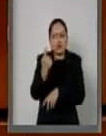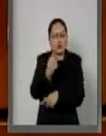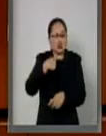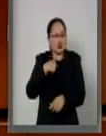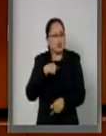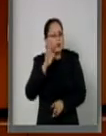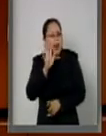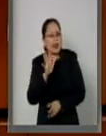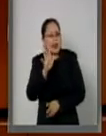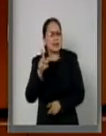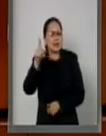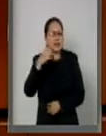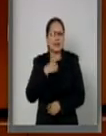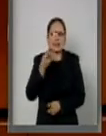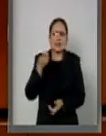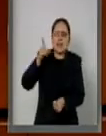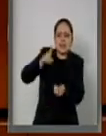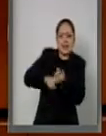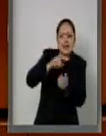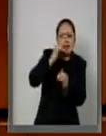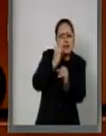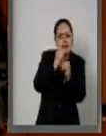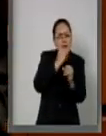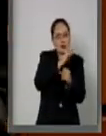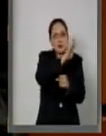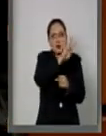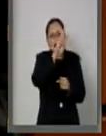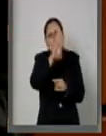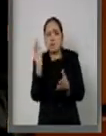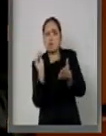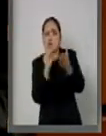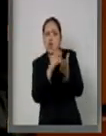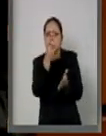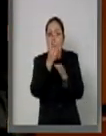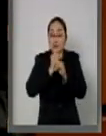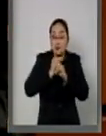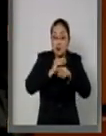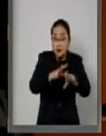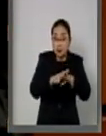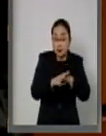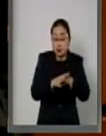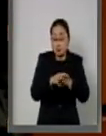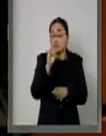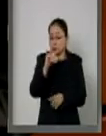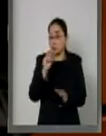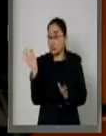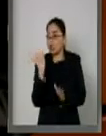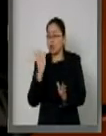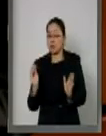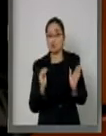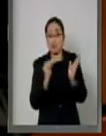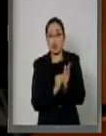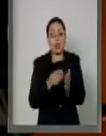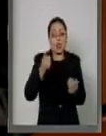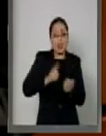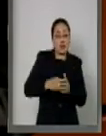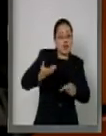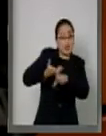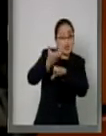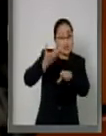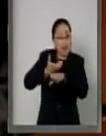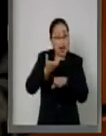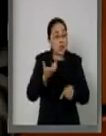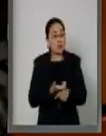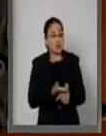que tendrán un portal, también es cierto, insisto, que las acciones en los gobiernos subnacionales